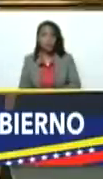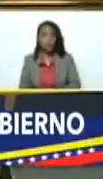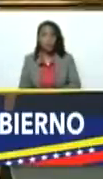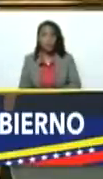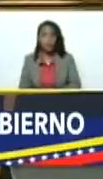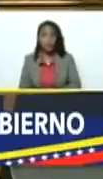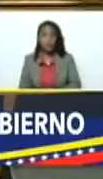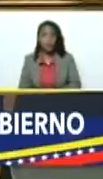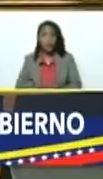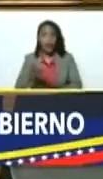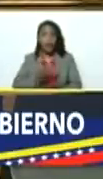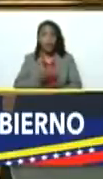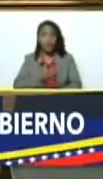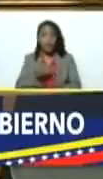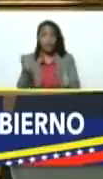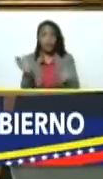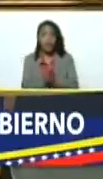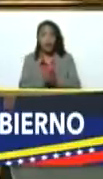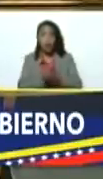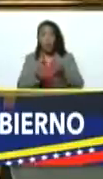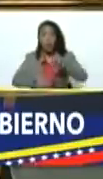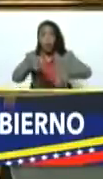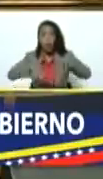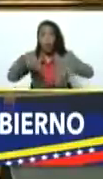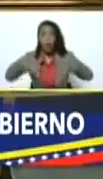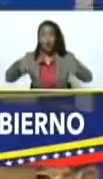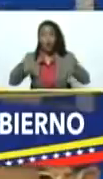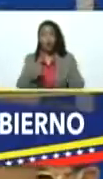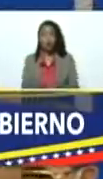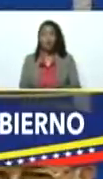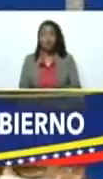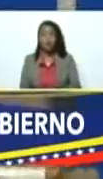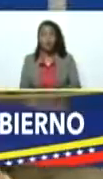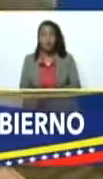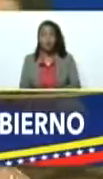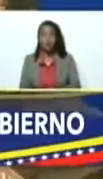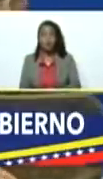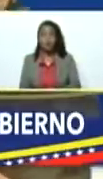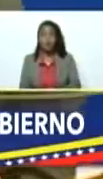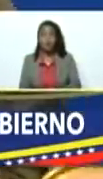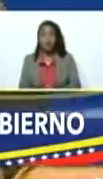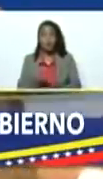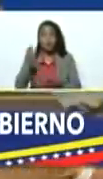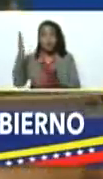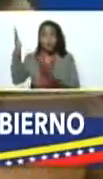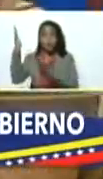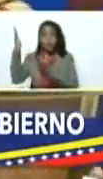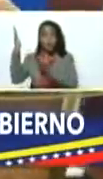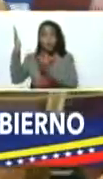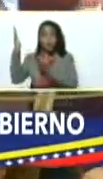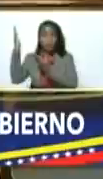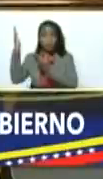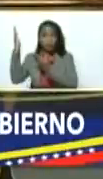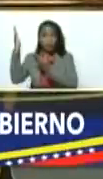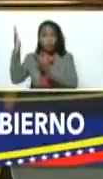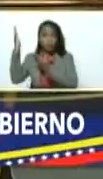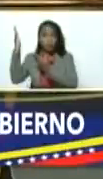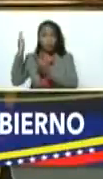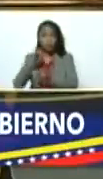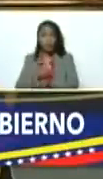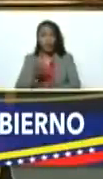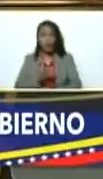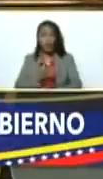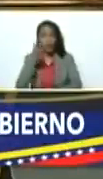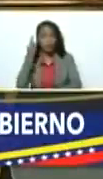alcaldesa de San Juan de los Morros, la bella ciudad de San Juan de los Morros, Zulme Ávila, bienvenida, alcaldesa.